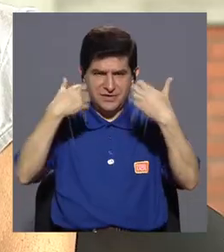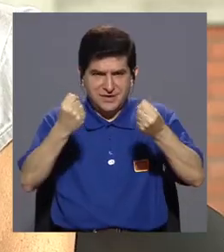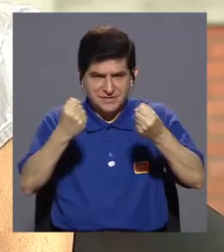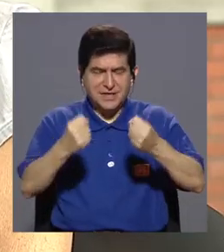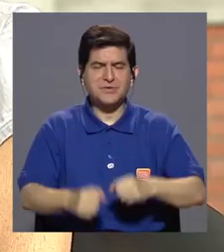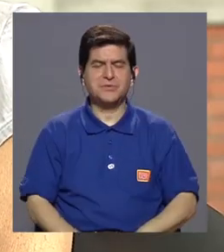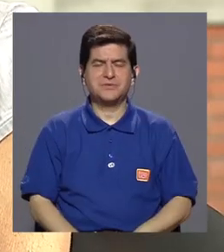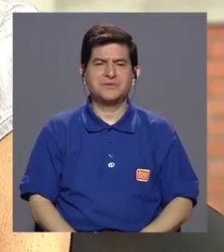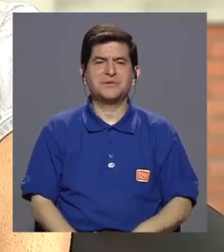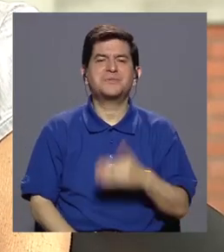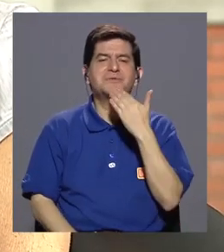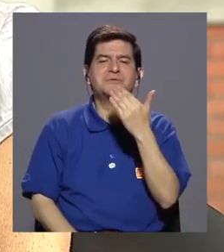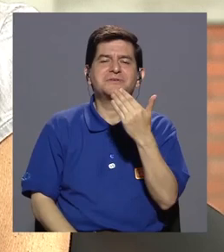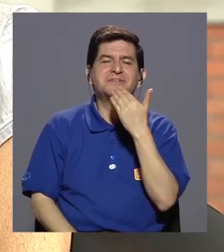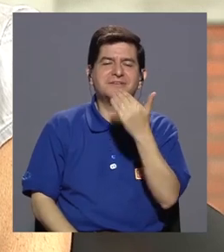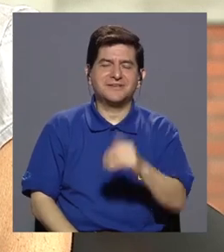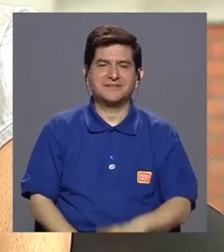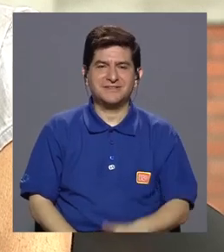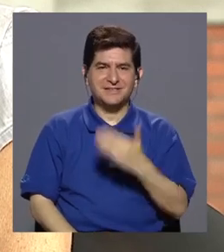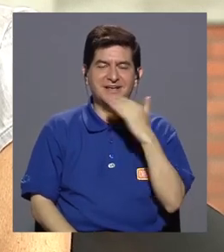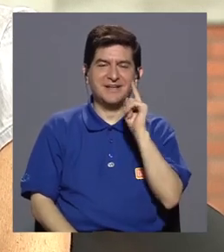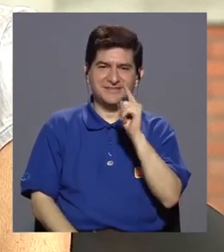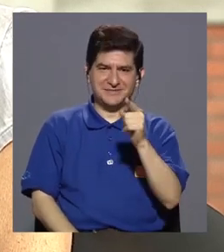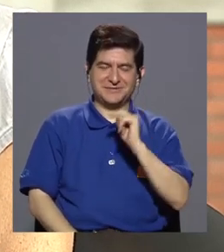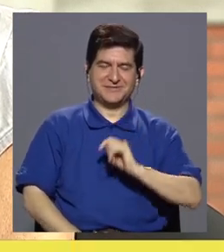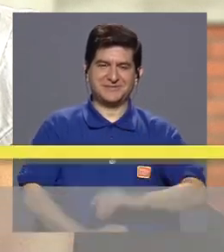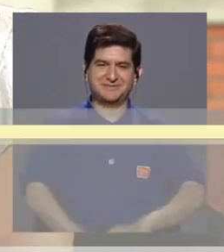Muchísimas gracias. Muchísimas gracias a ustedes.